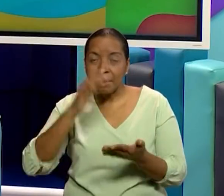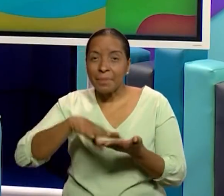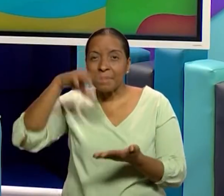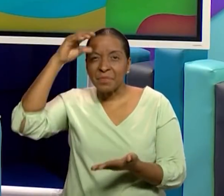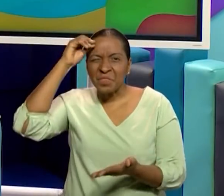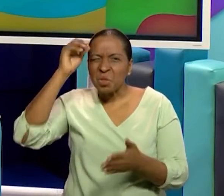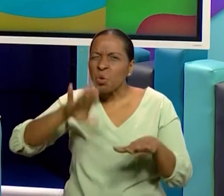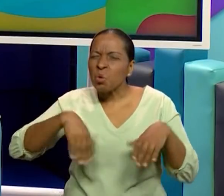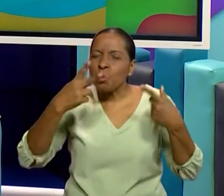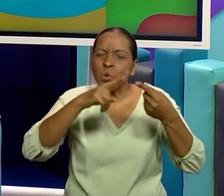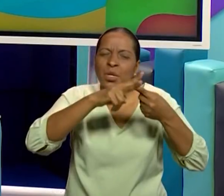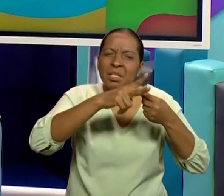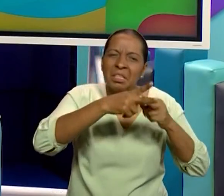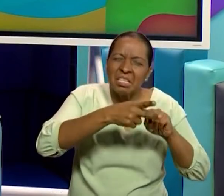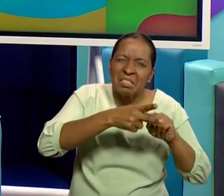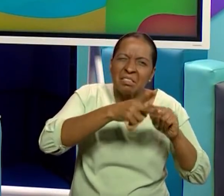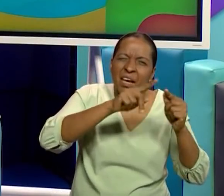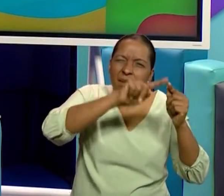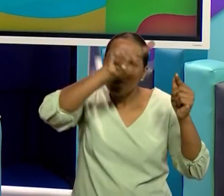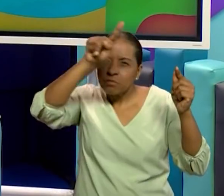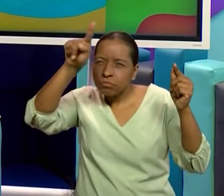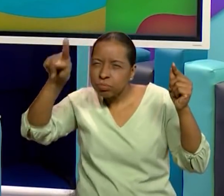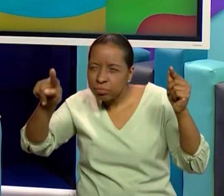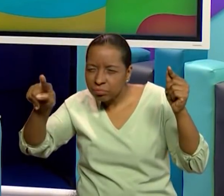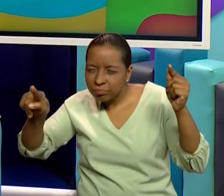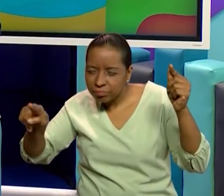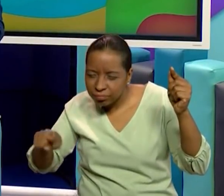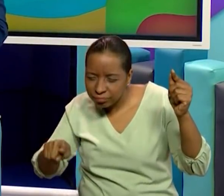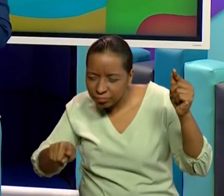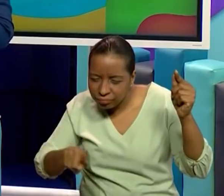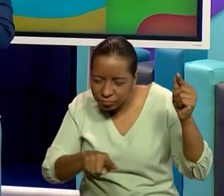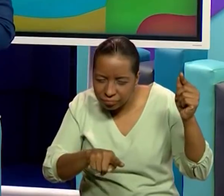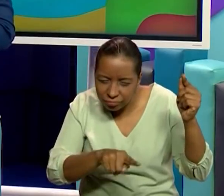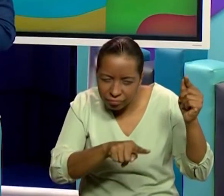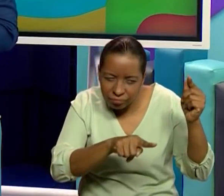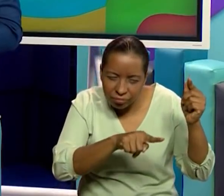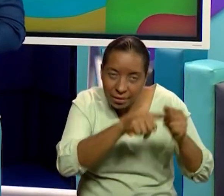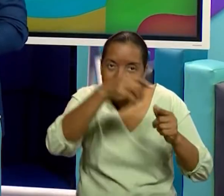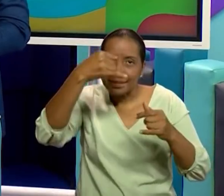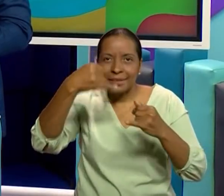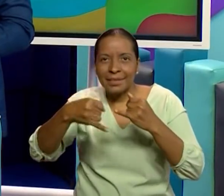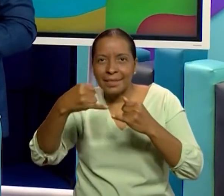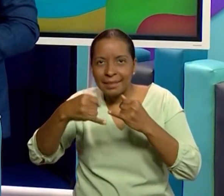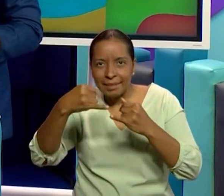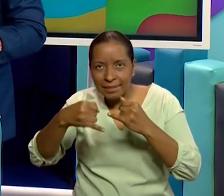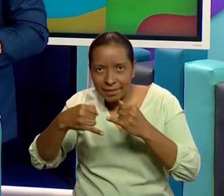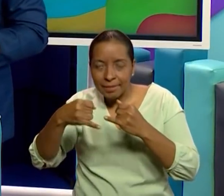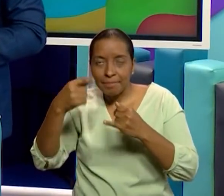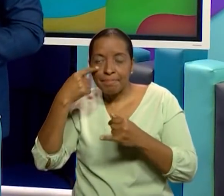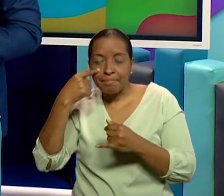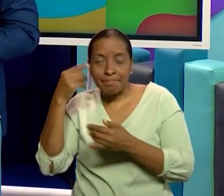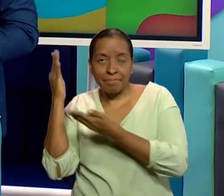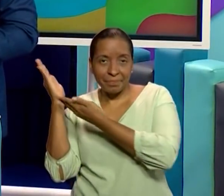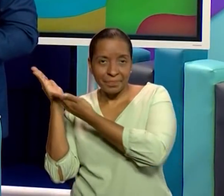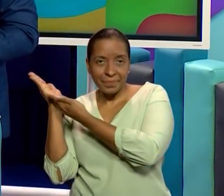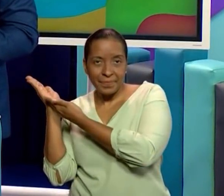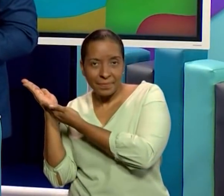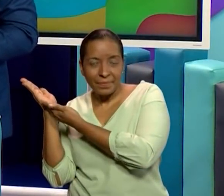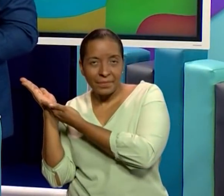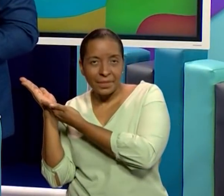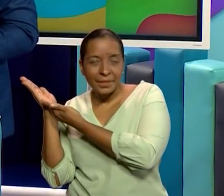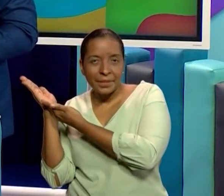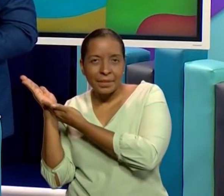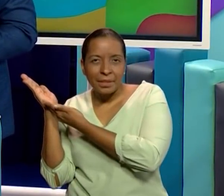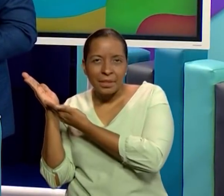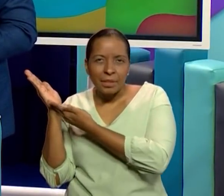la evaporación, condensación que pasa en el cielo, ¿verdad? La precipitación que cae en forma de